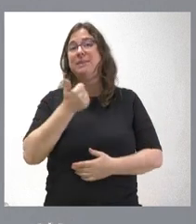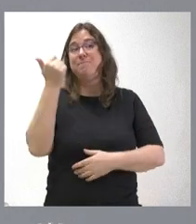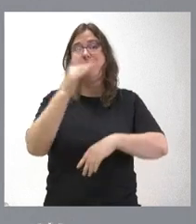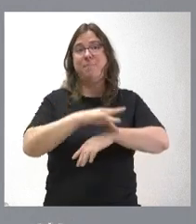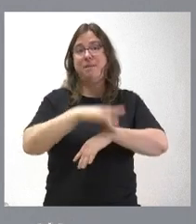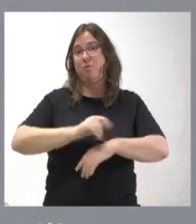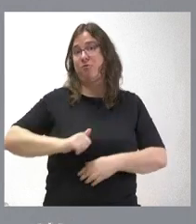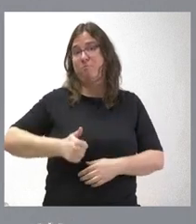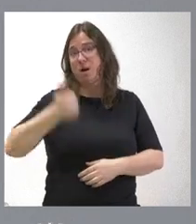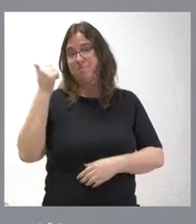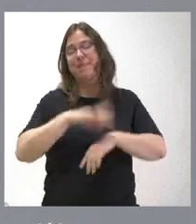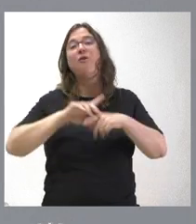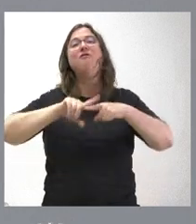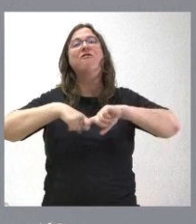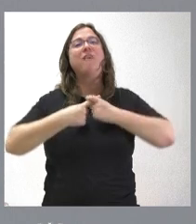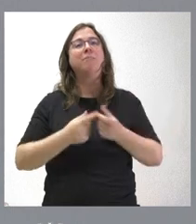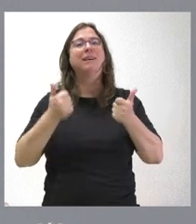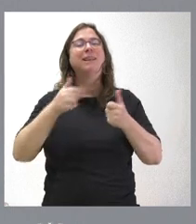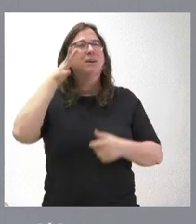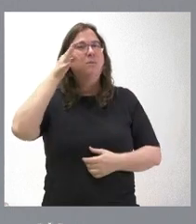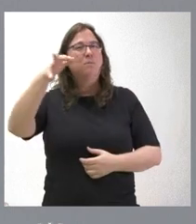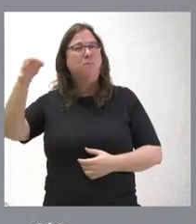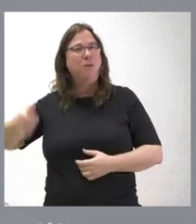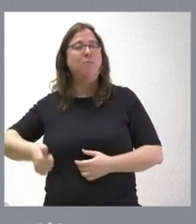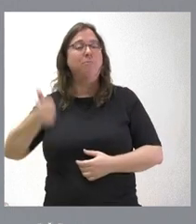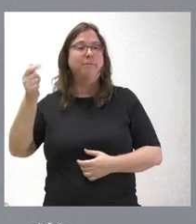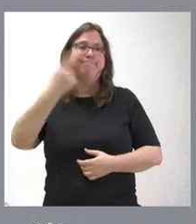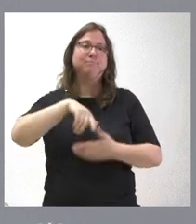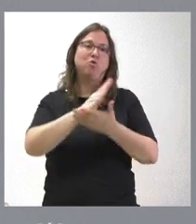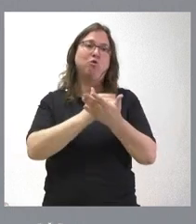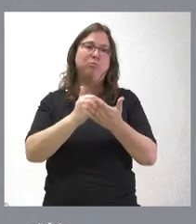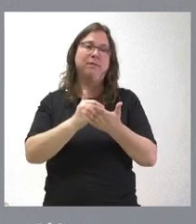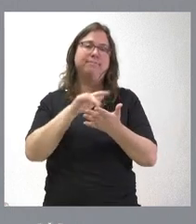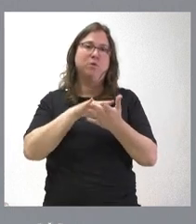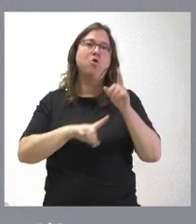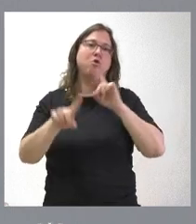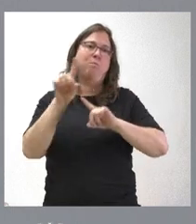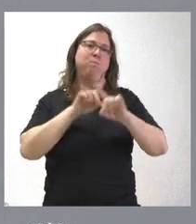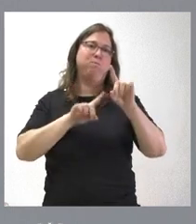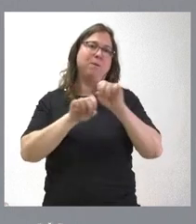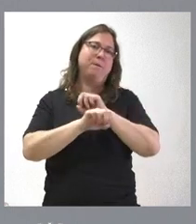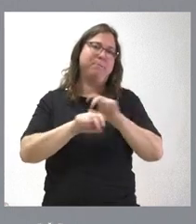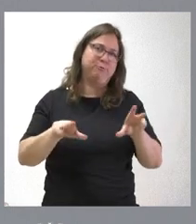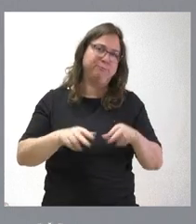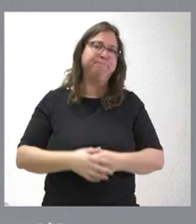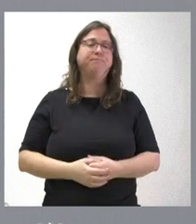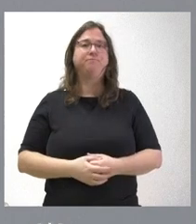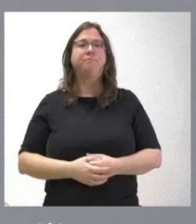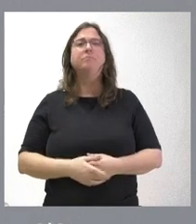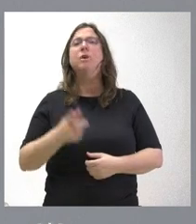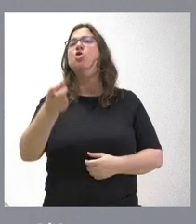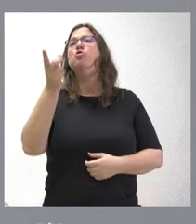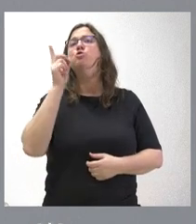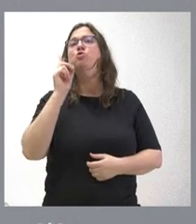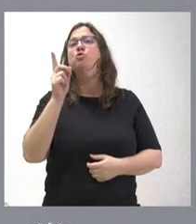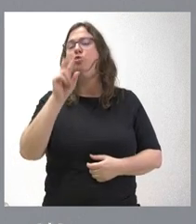familia y que tenemos más mundo rural, somos las comunidades que tienen el problema más acuciante. Pero no es exclusivo